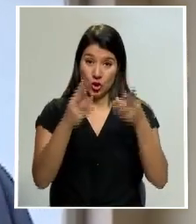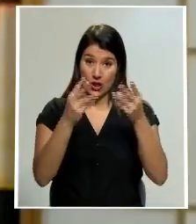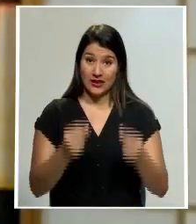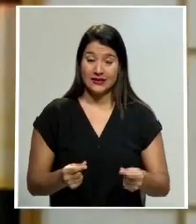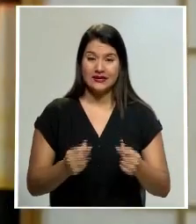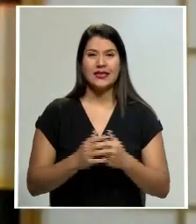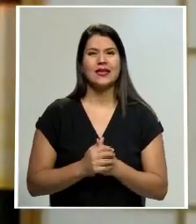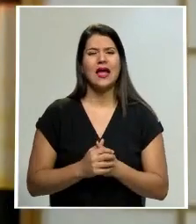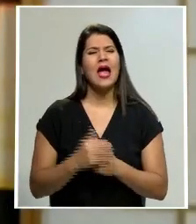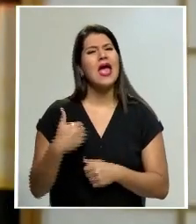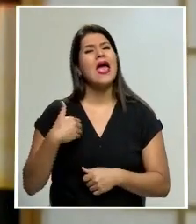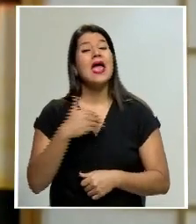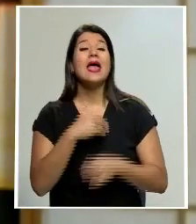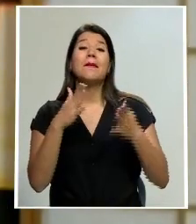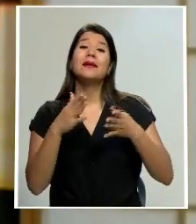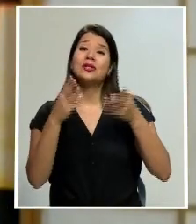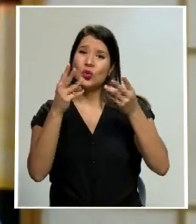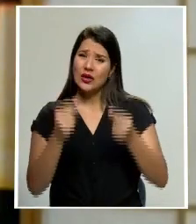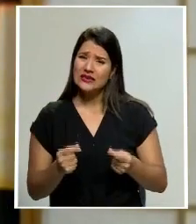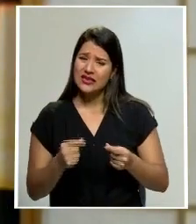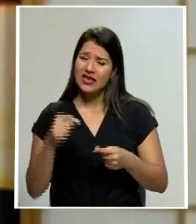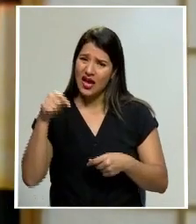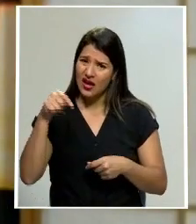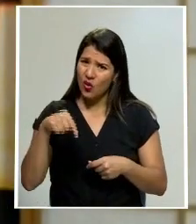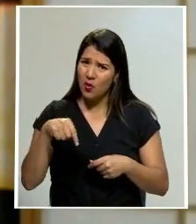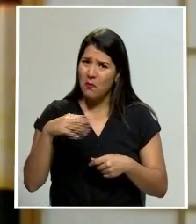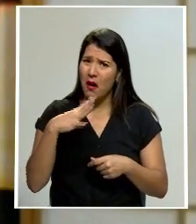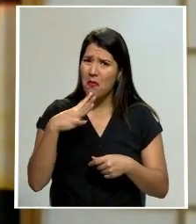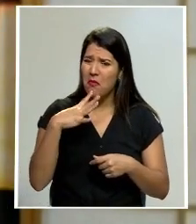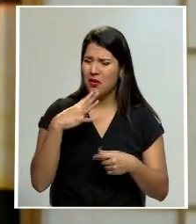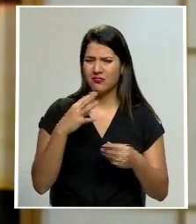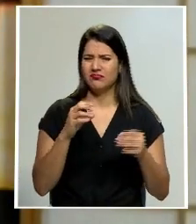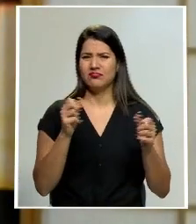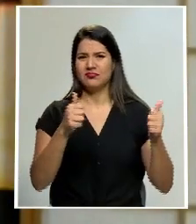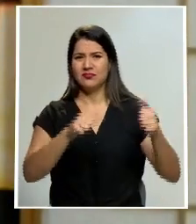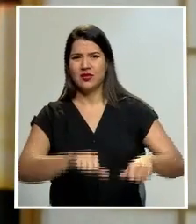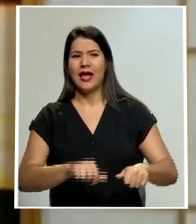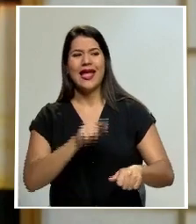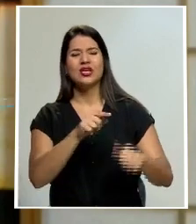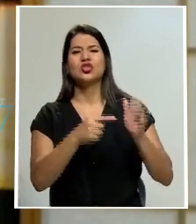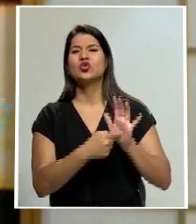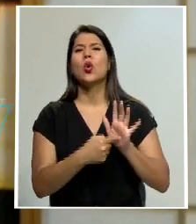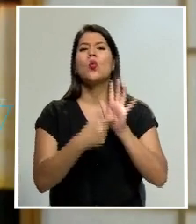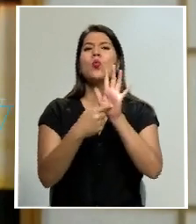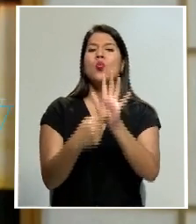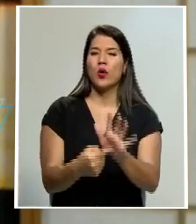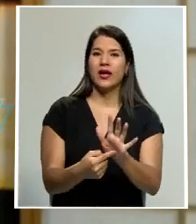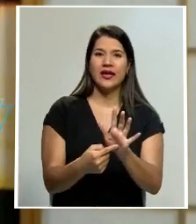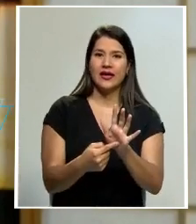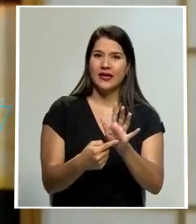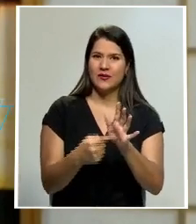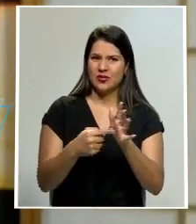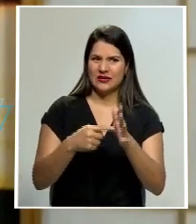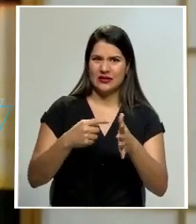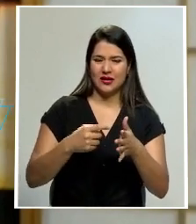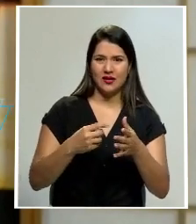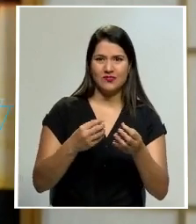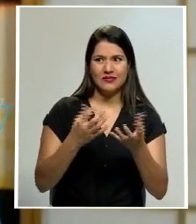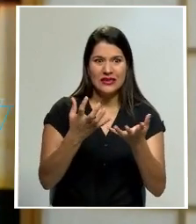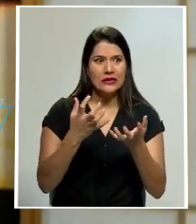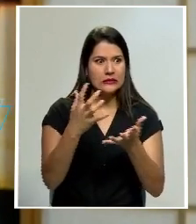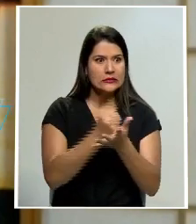declaraciones del ministro de Hacienda no solo representan una muestra más de la volacidad fiscal de la actual administración,